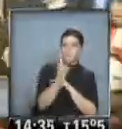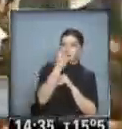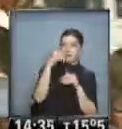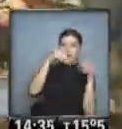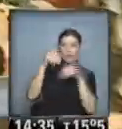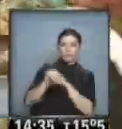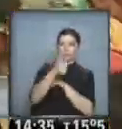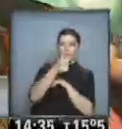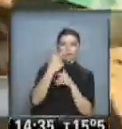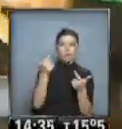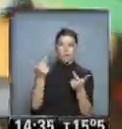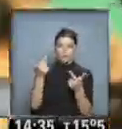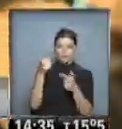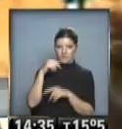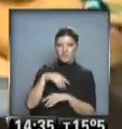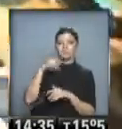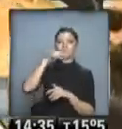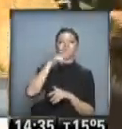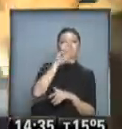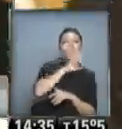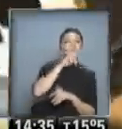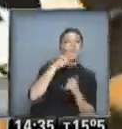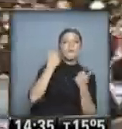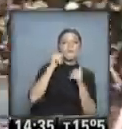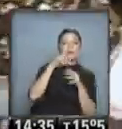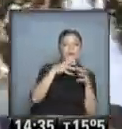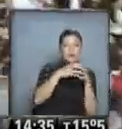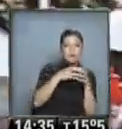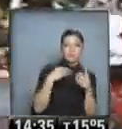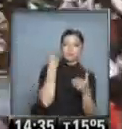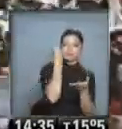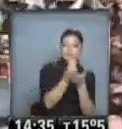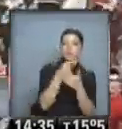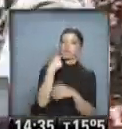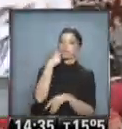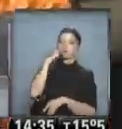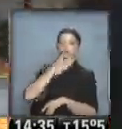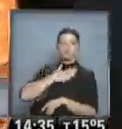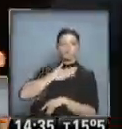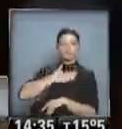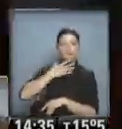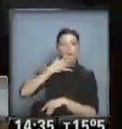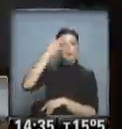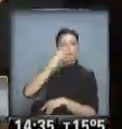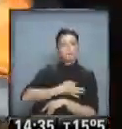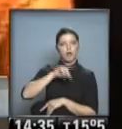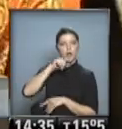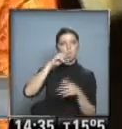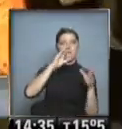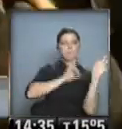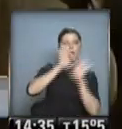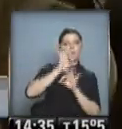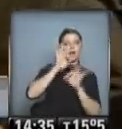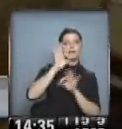Bachelet tomó con determinación el mando de la coalición que representará, destacando que será ella quien definirá la propuesta del programa de